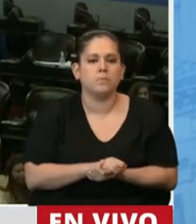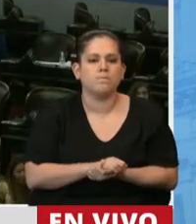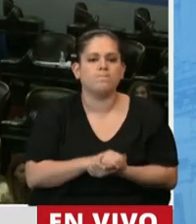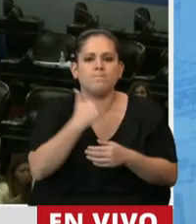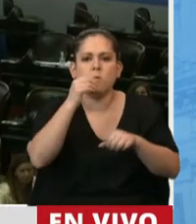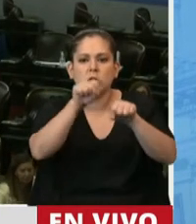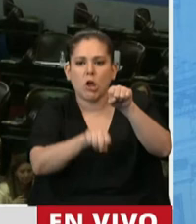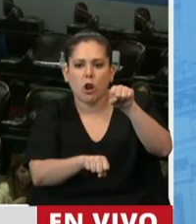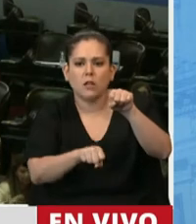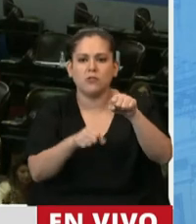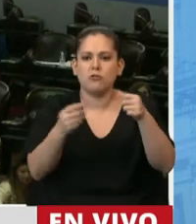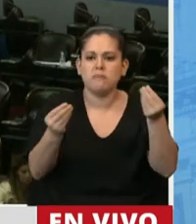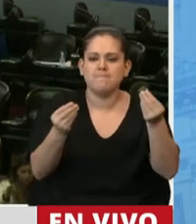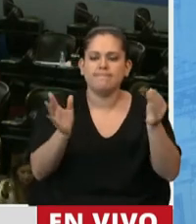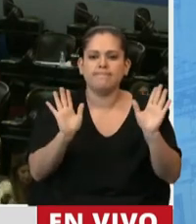boludo?